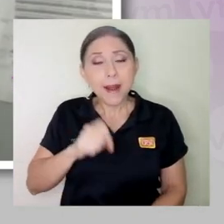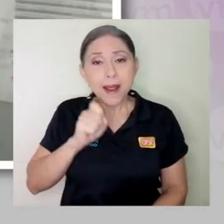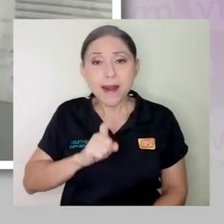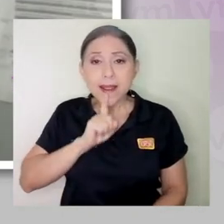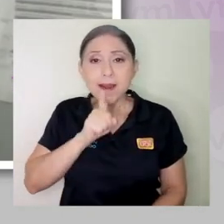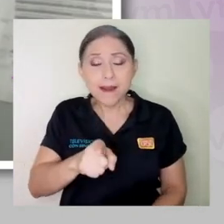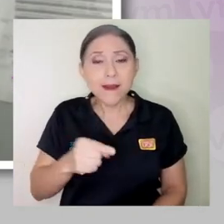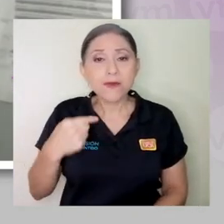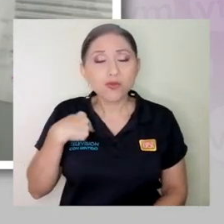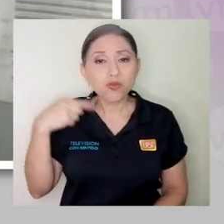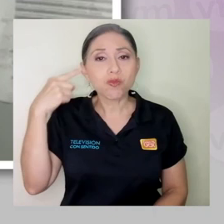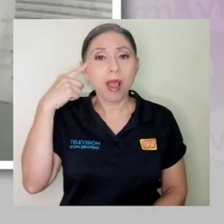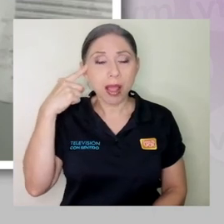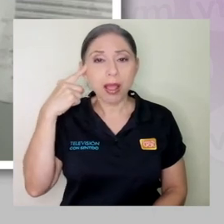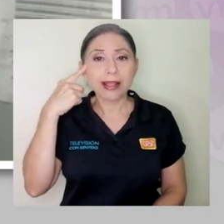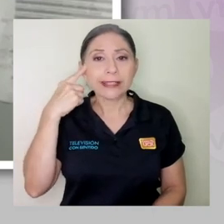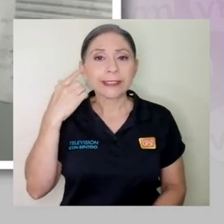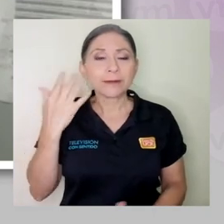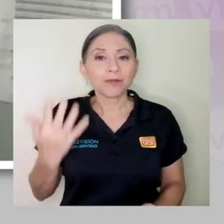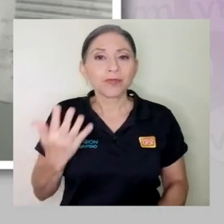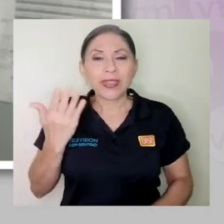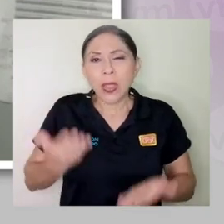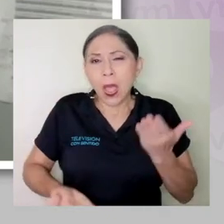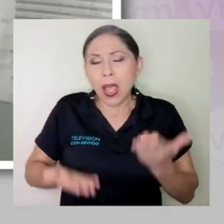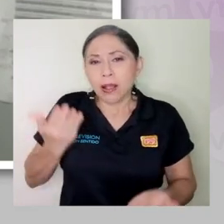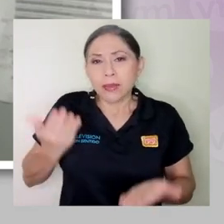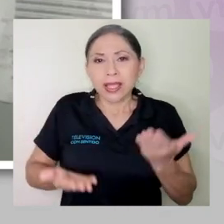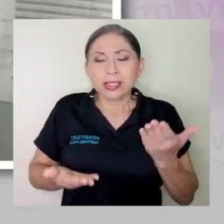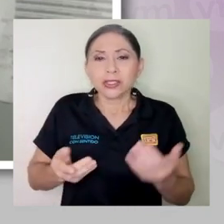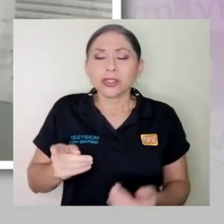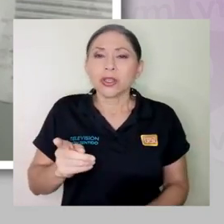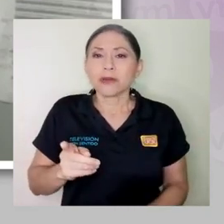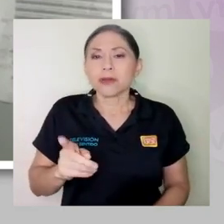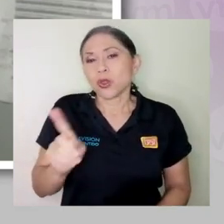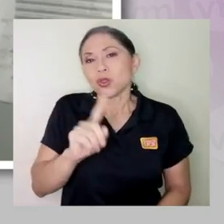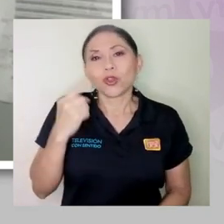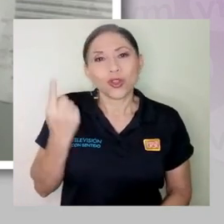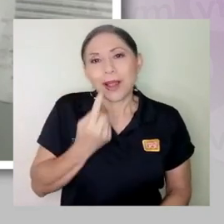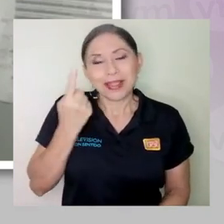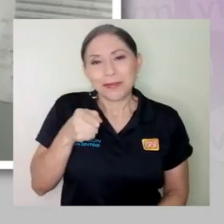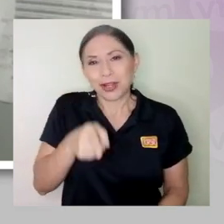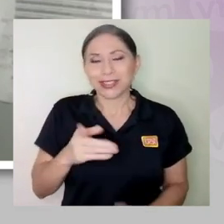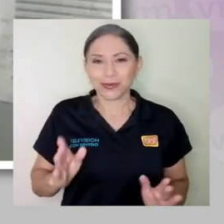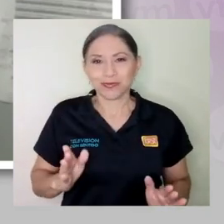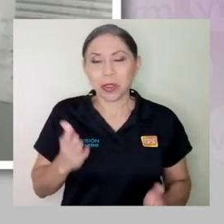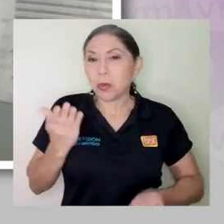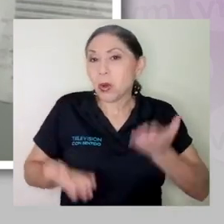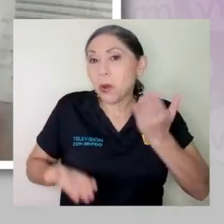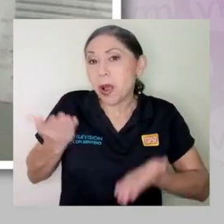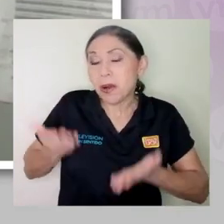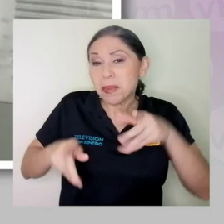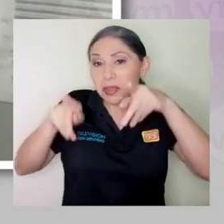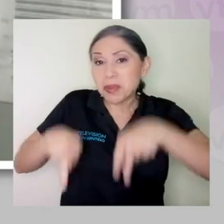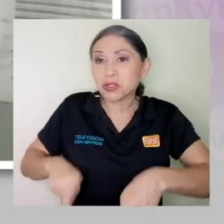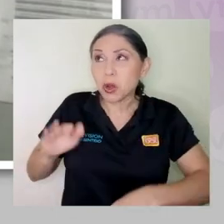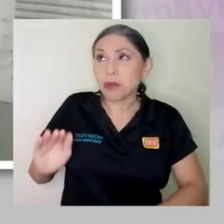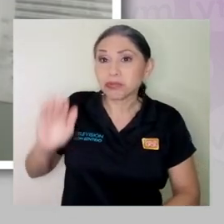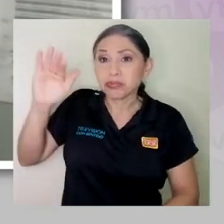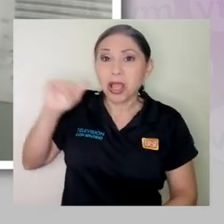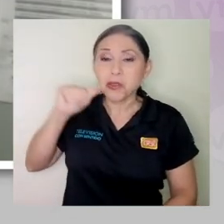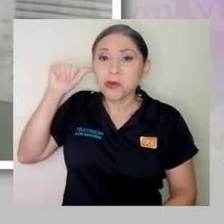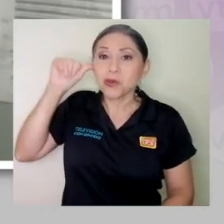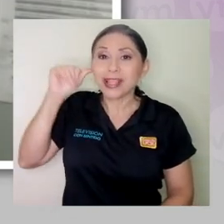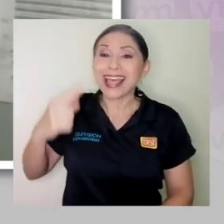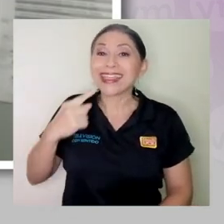sí es cierto. Yo estaba pensando que a ver, tal vez no solo es, bueno, no solo es por eso sino que